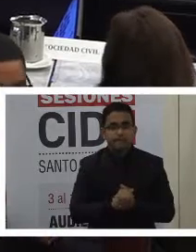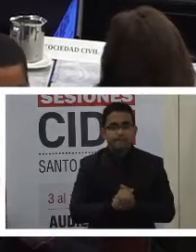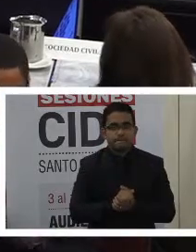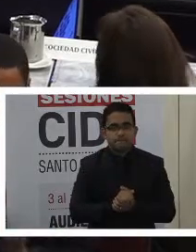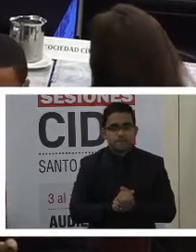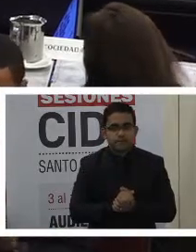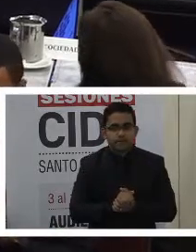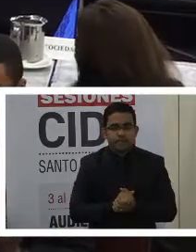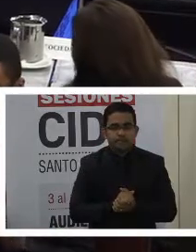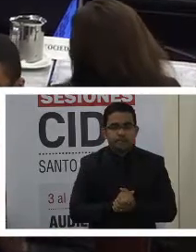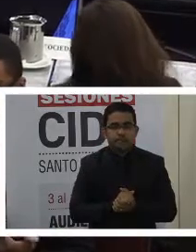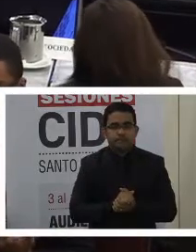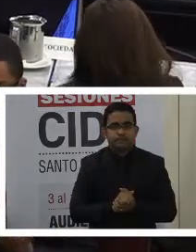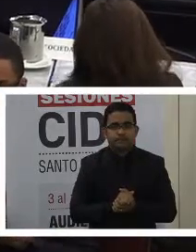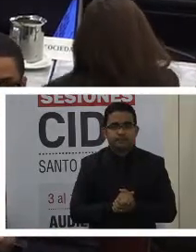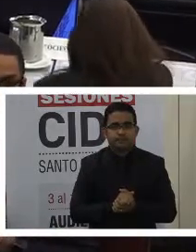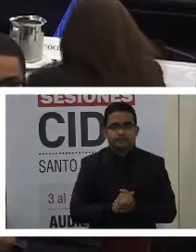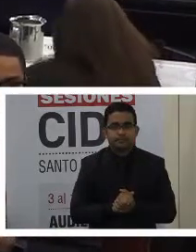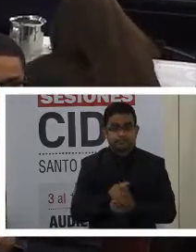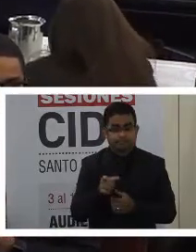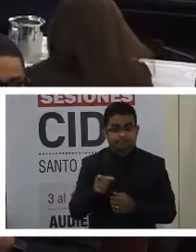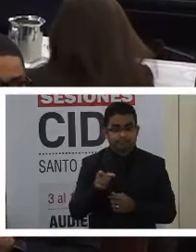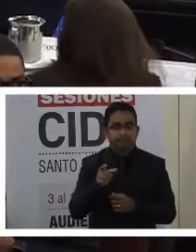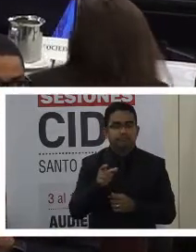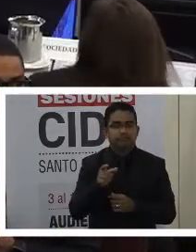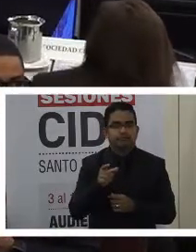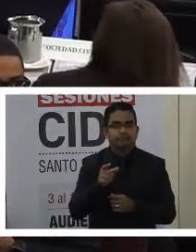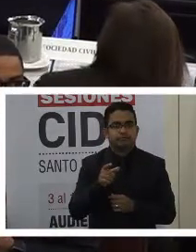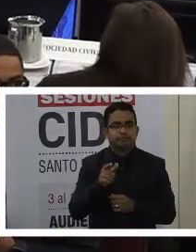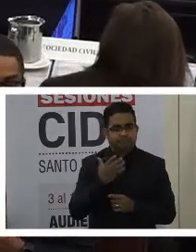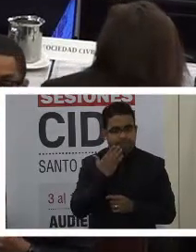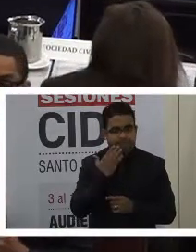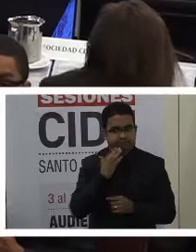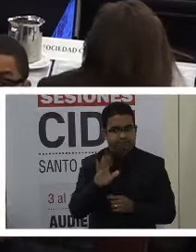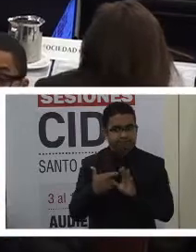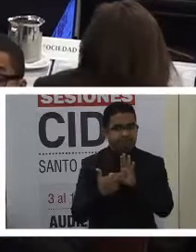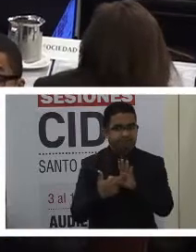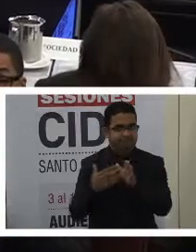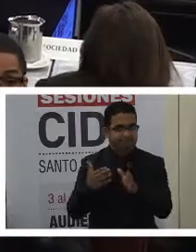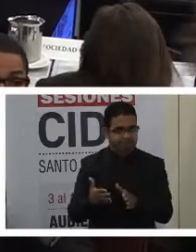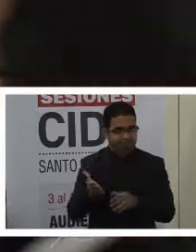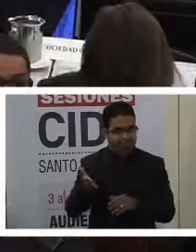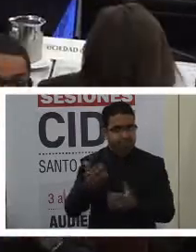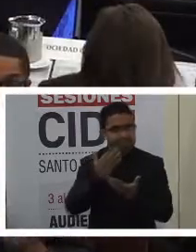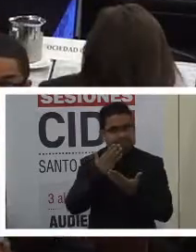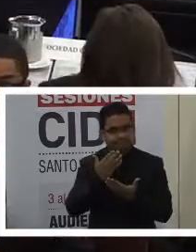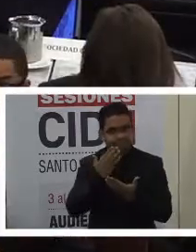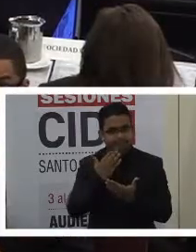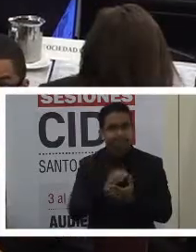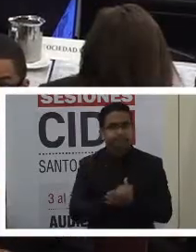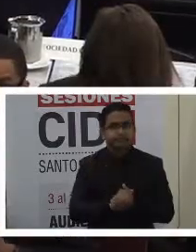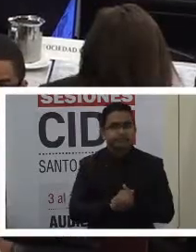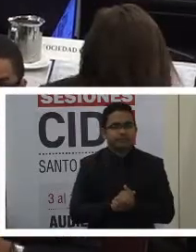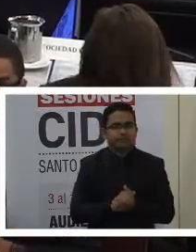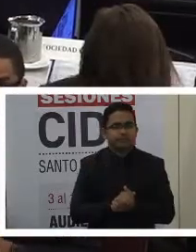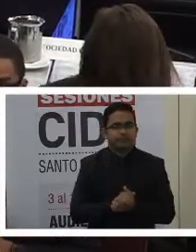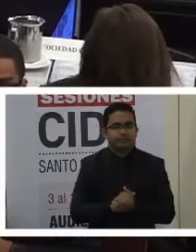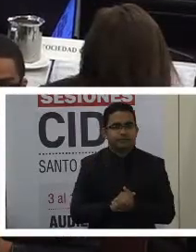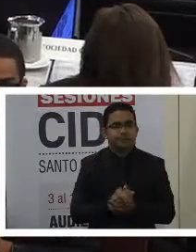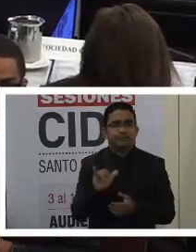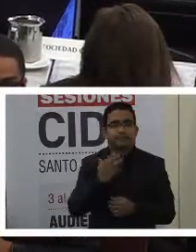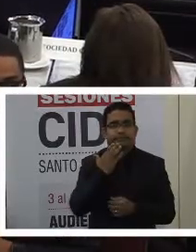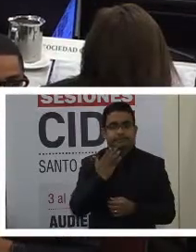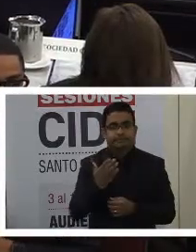Un especial agradecimiento al joven que